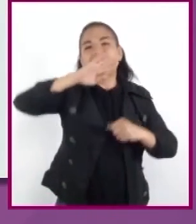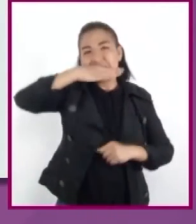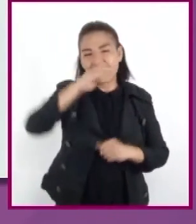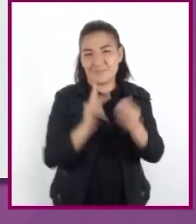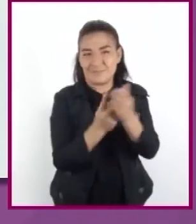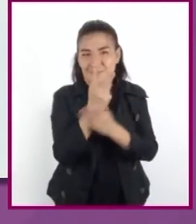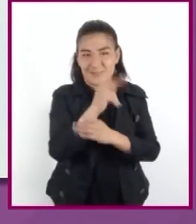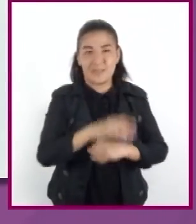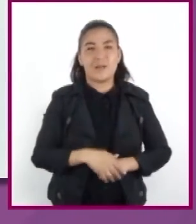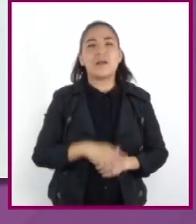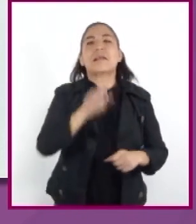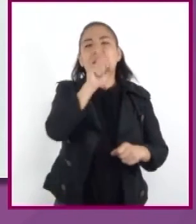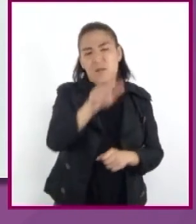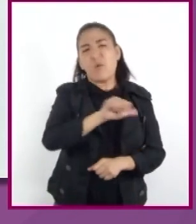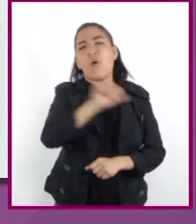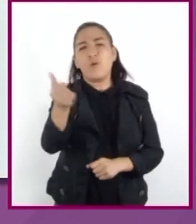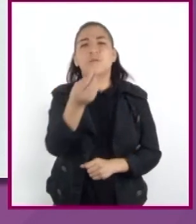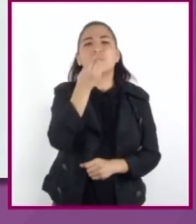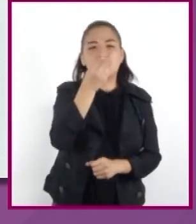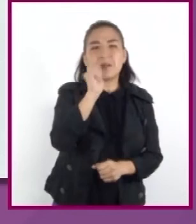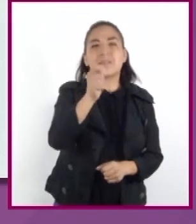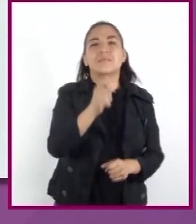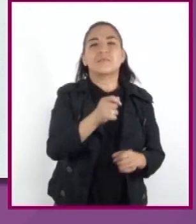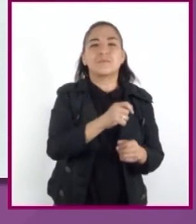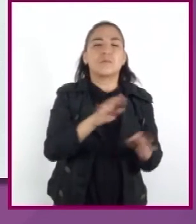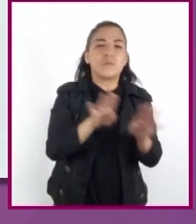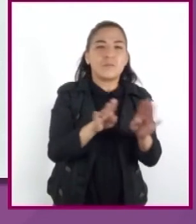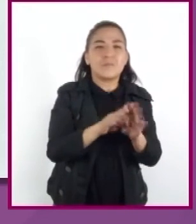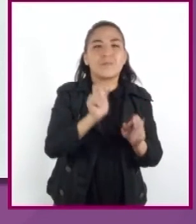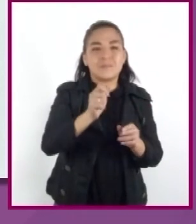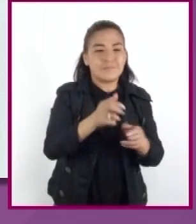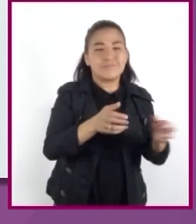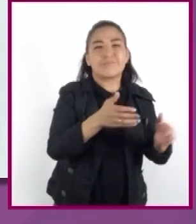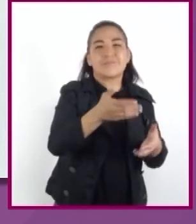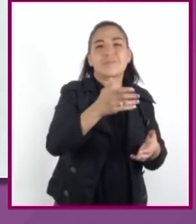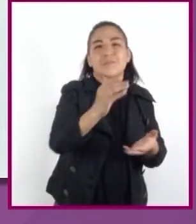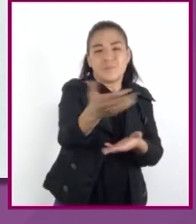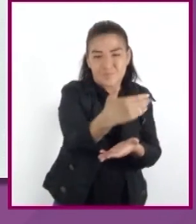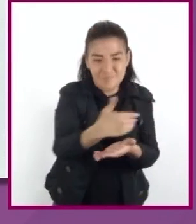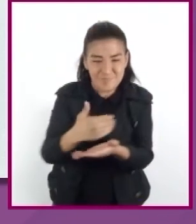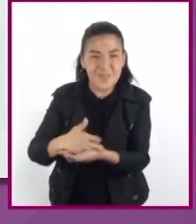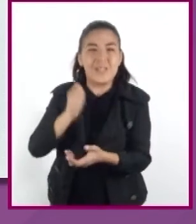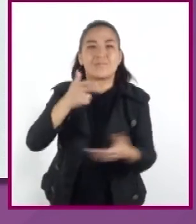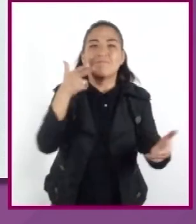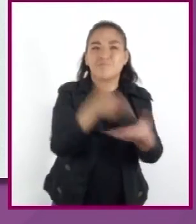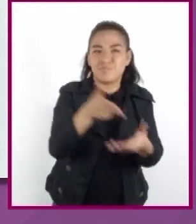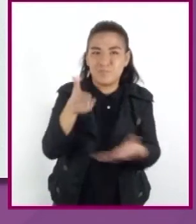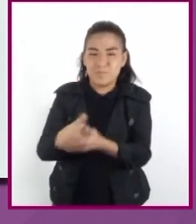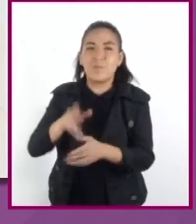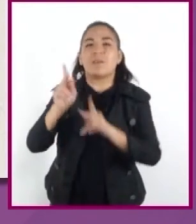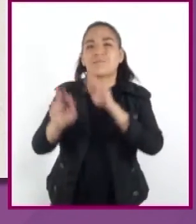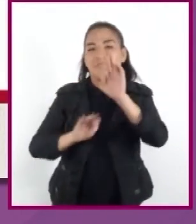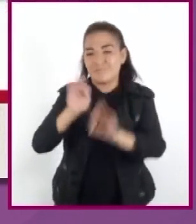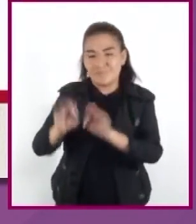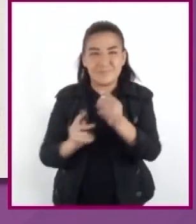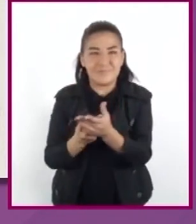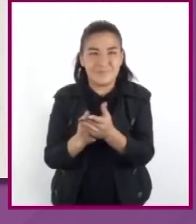También obtenían otros alimentos por medio de la recolección, la caza, la pesca y la cría de animales.